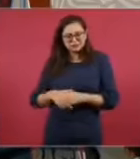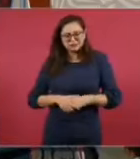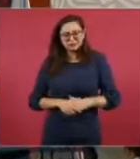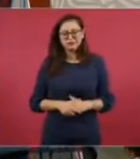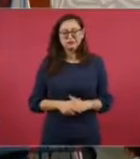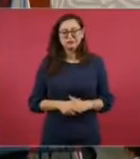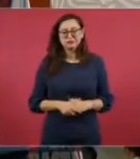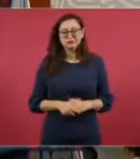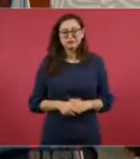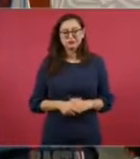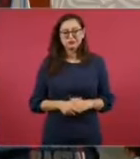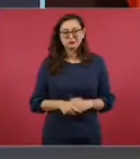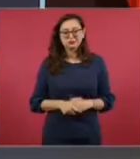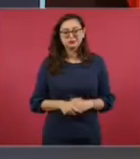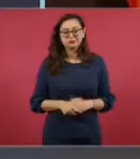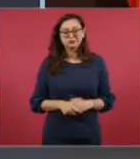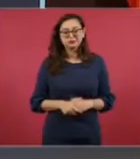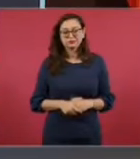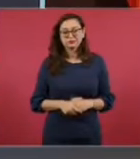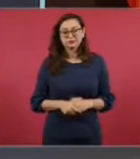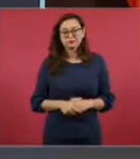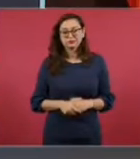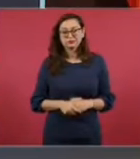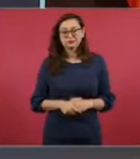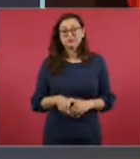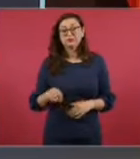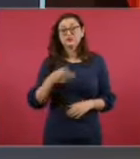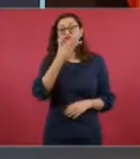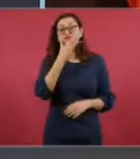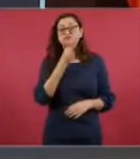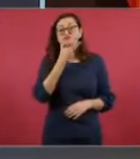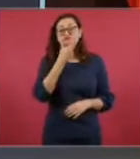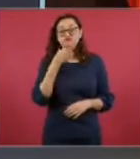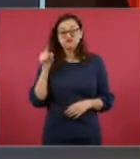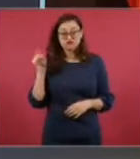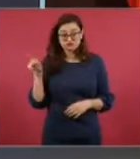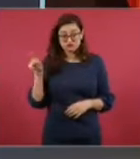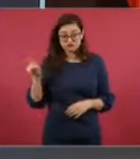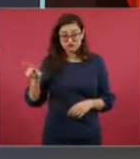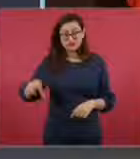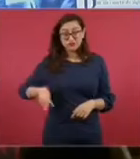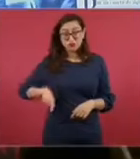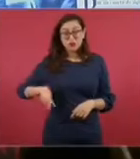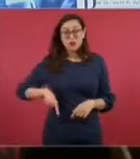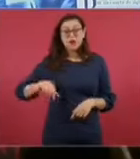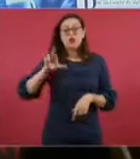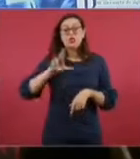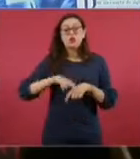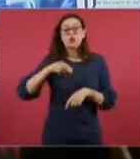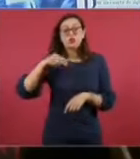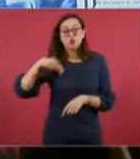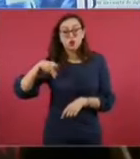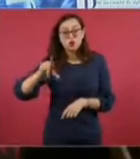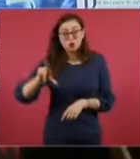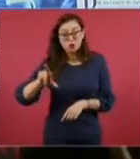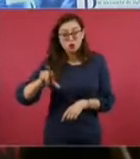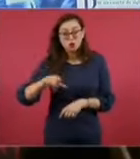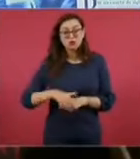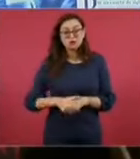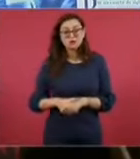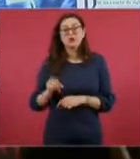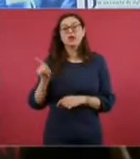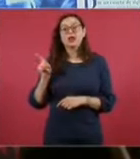Este señor fue gobernador de Nuevo León y este